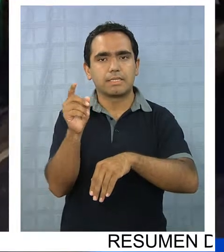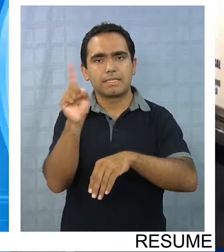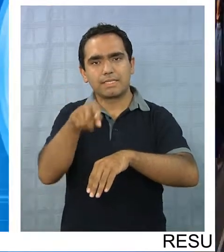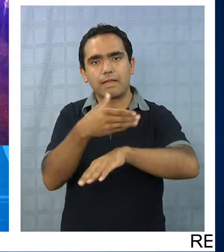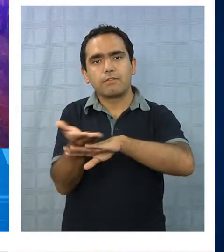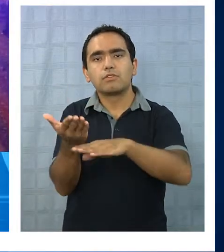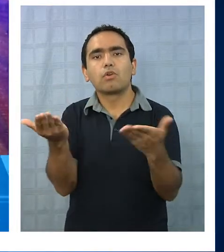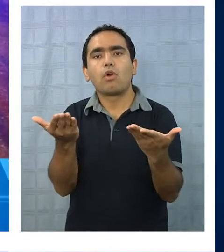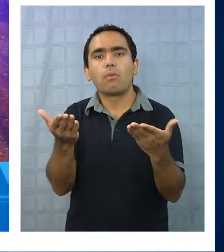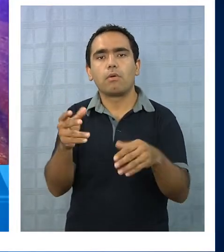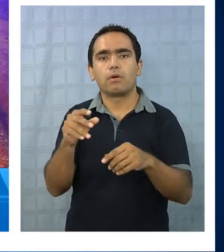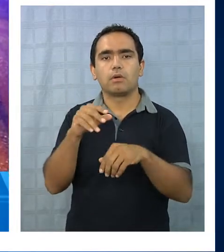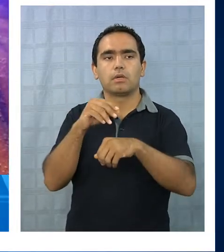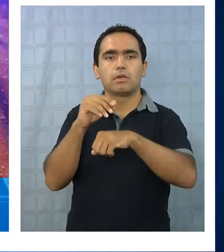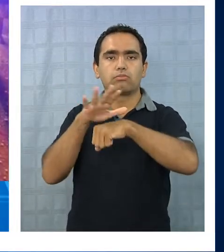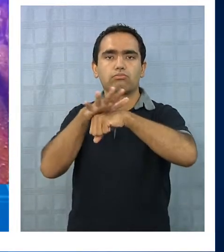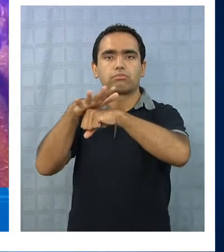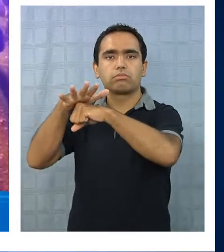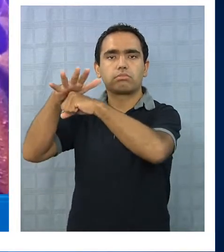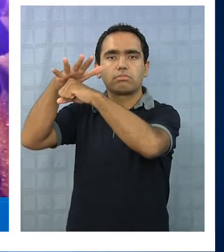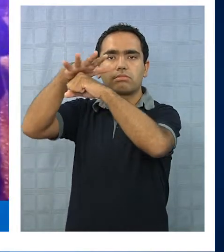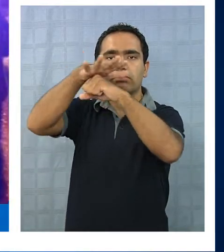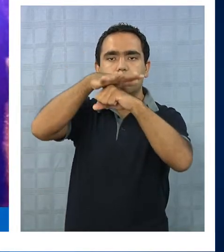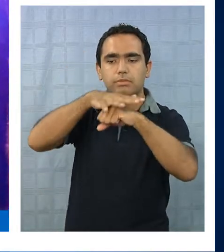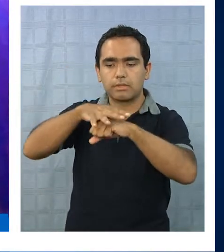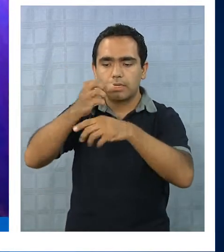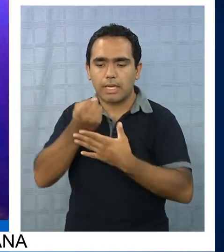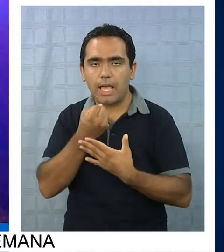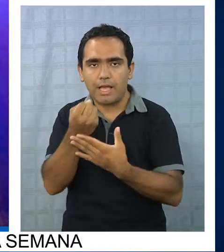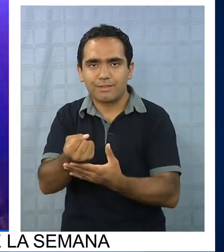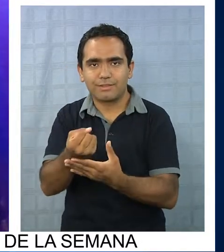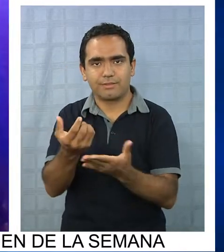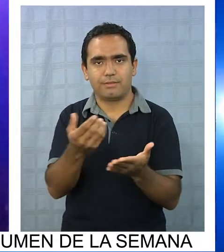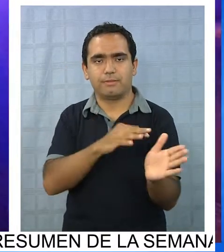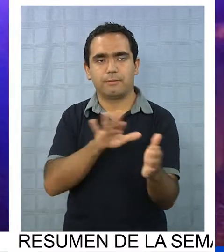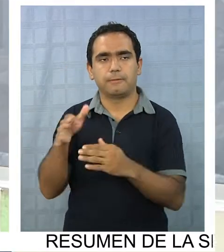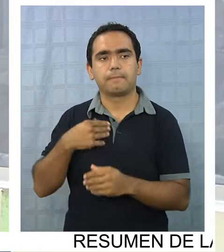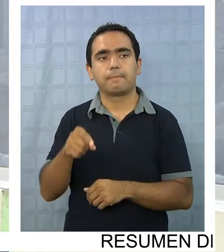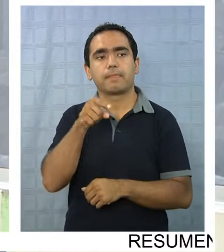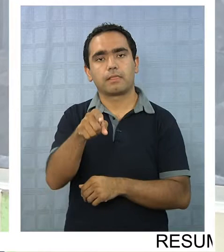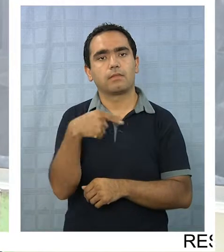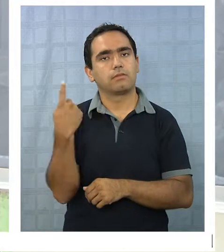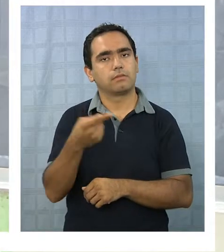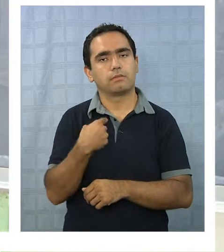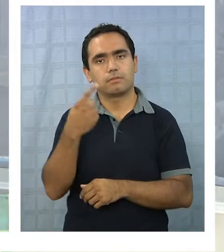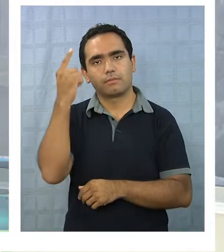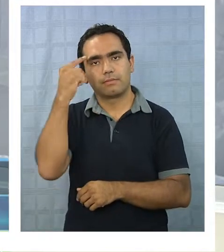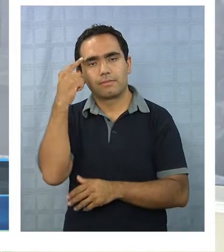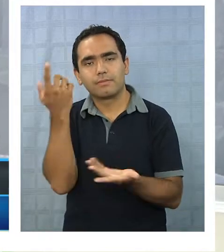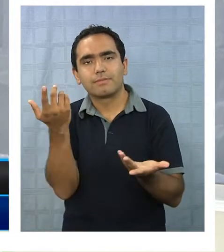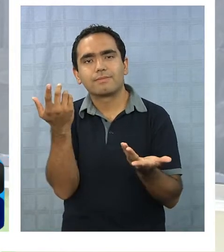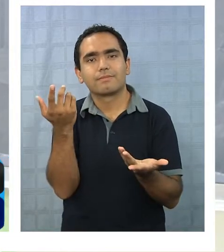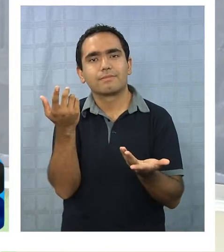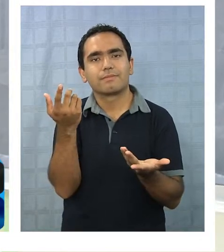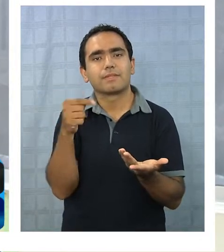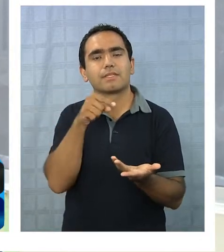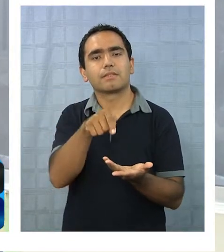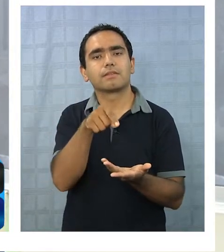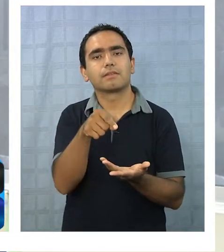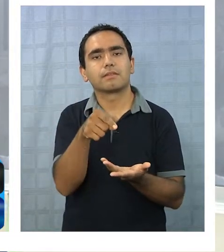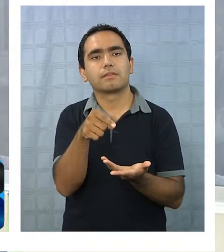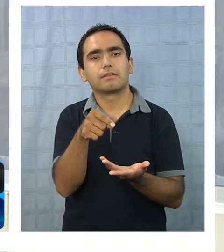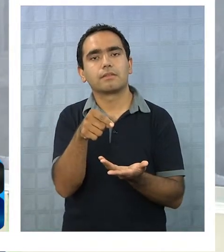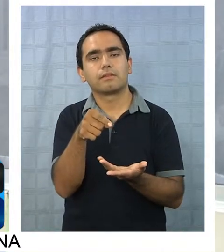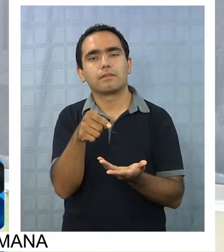Nosotros estamos manejando un plan de contingencia, no solamente que reviste un carácter de